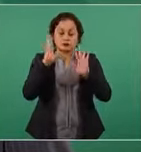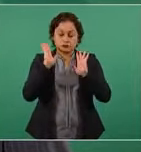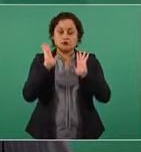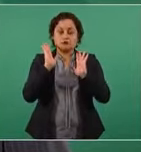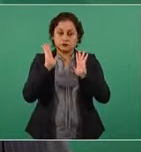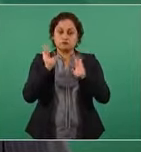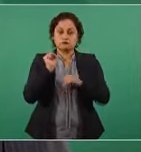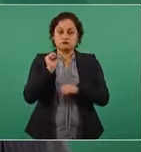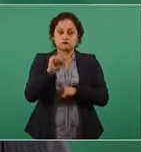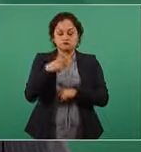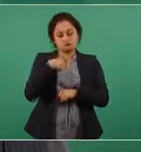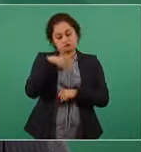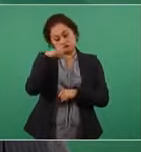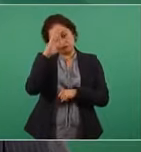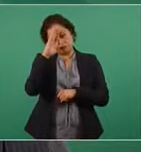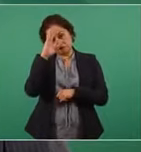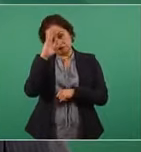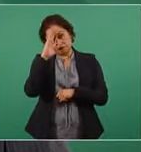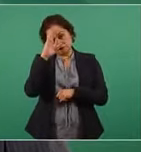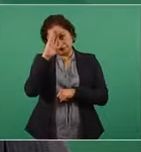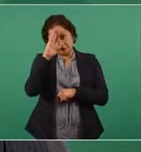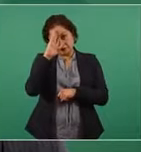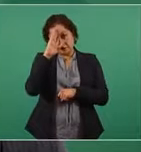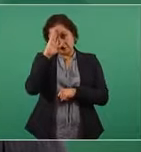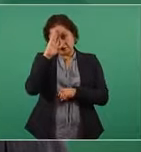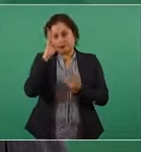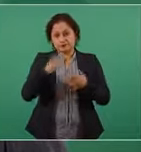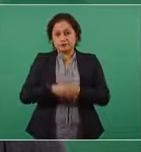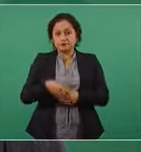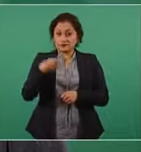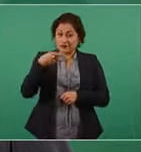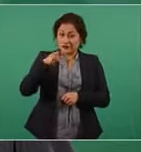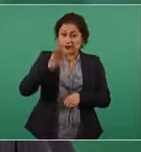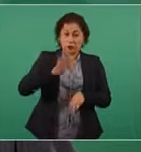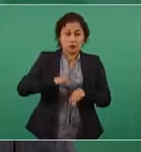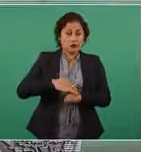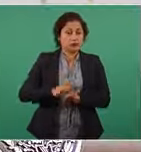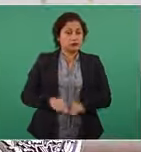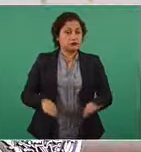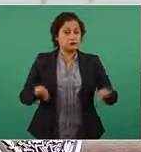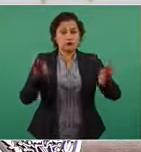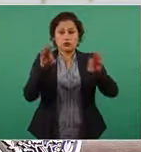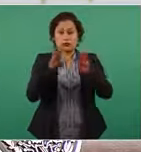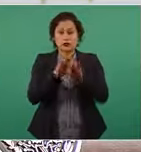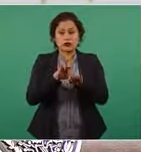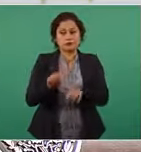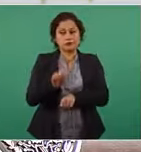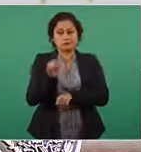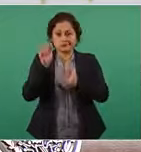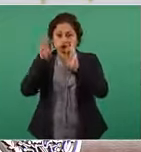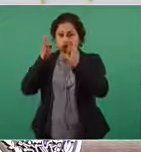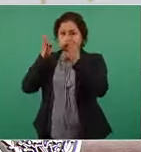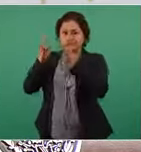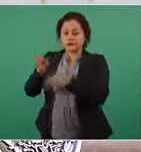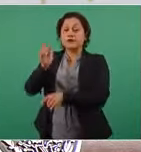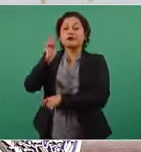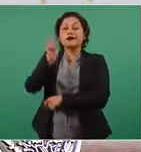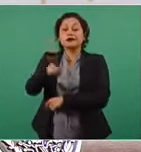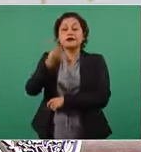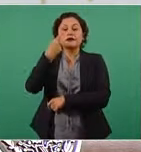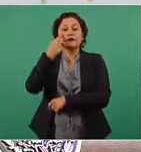tomando en cuenta. Lo fundamental es que las clases presidenciales